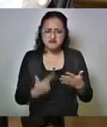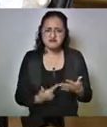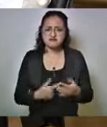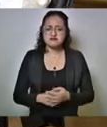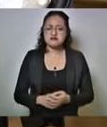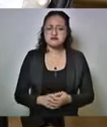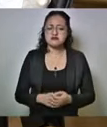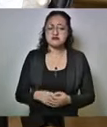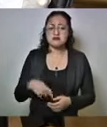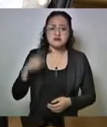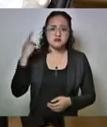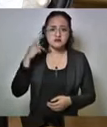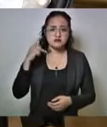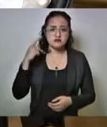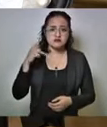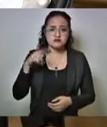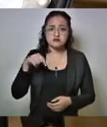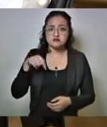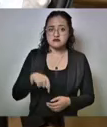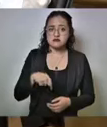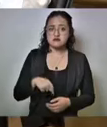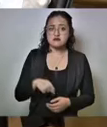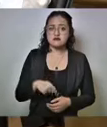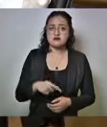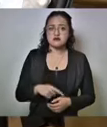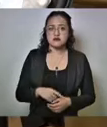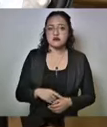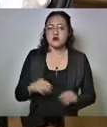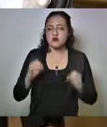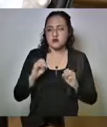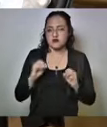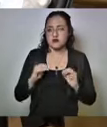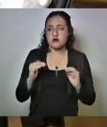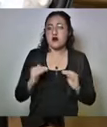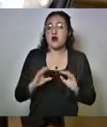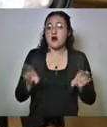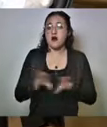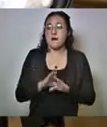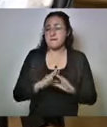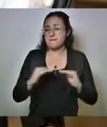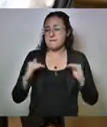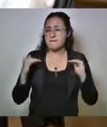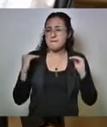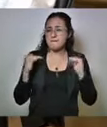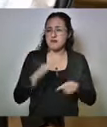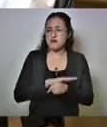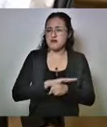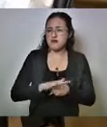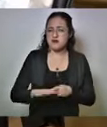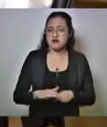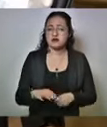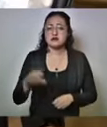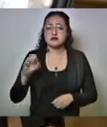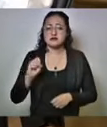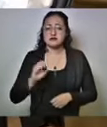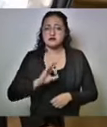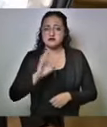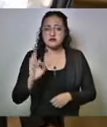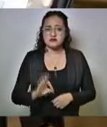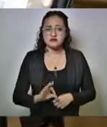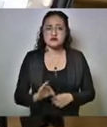los límites que se están previstos, que es el 60%